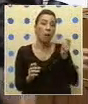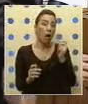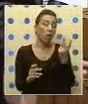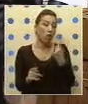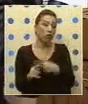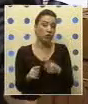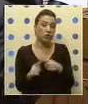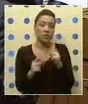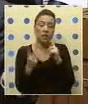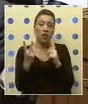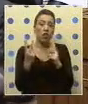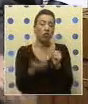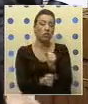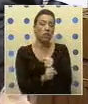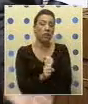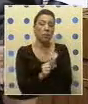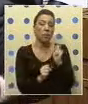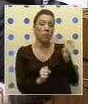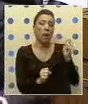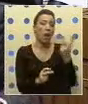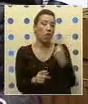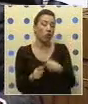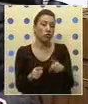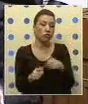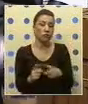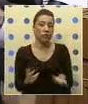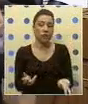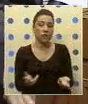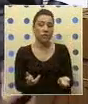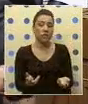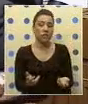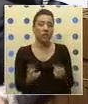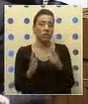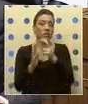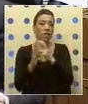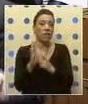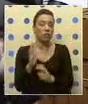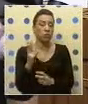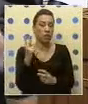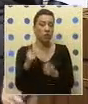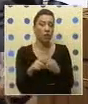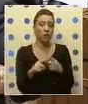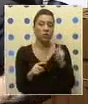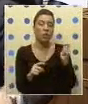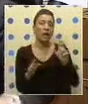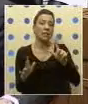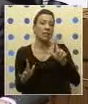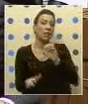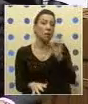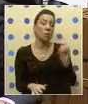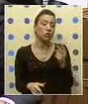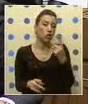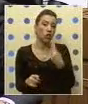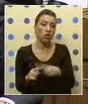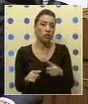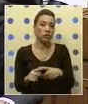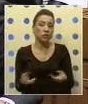pues. Si el que tiene dos empleos, cotiza dos veces. Se le hacen los descuentos dos veces. Paga el 7% dos veces.